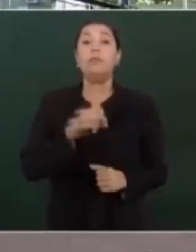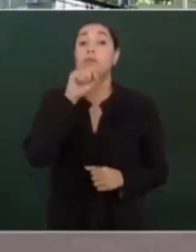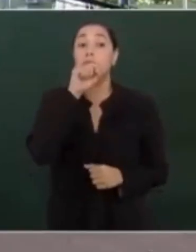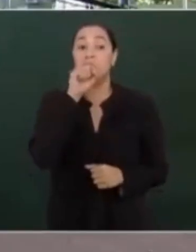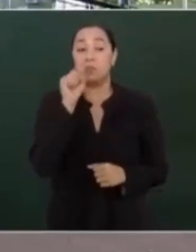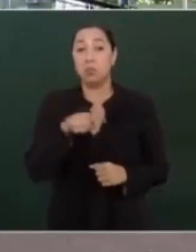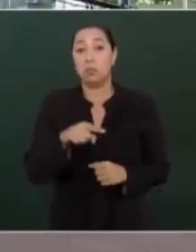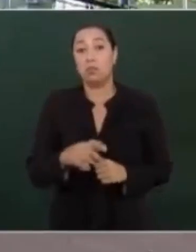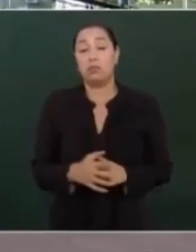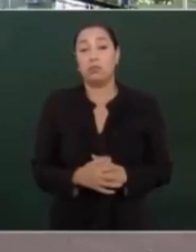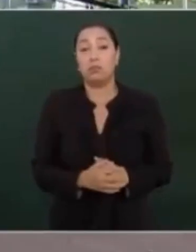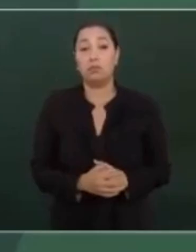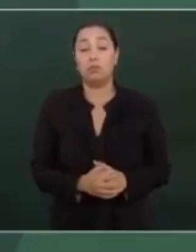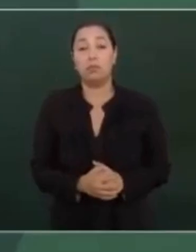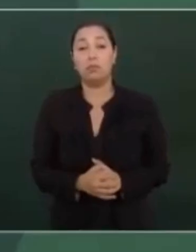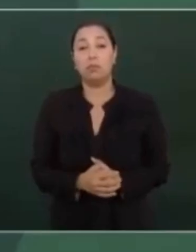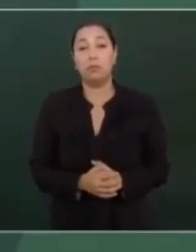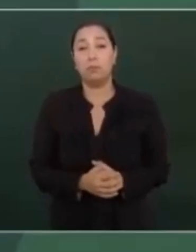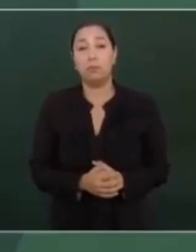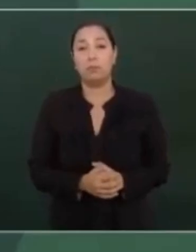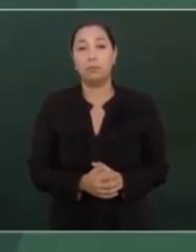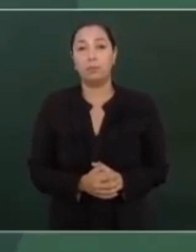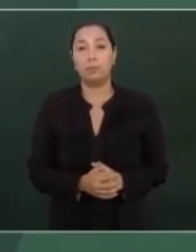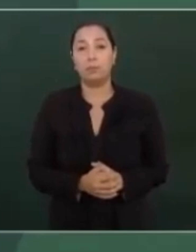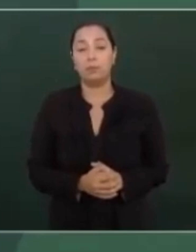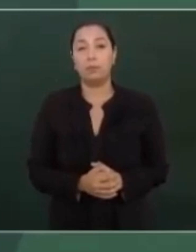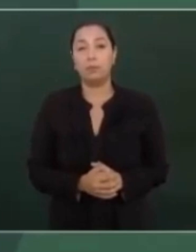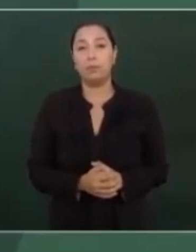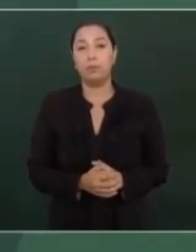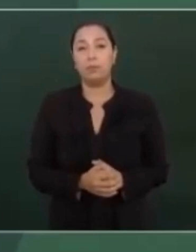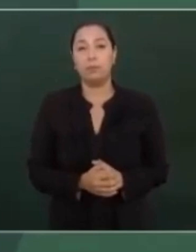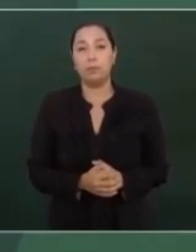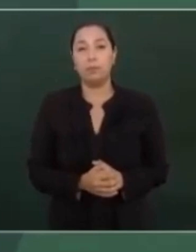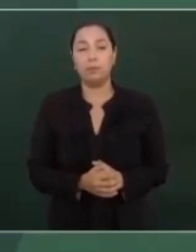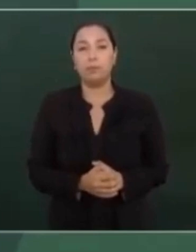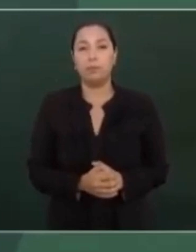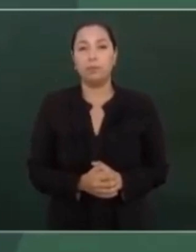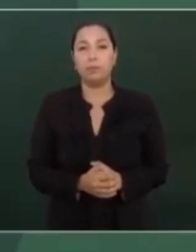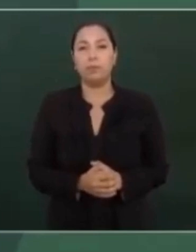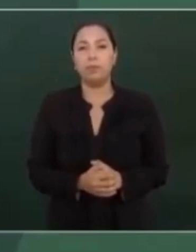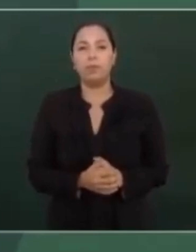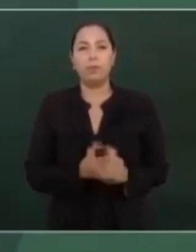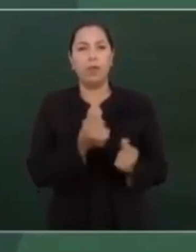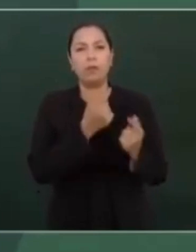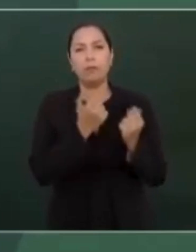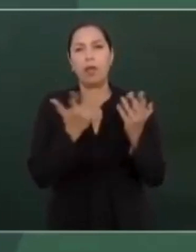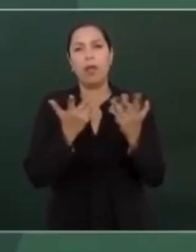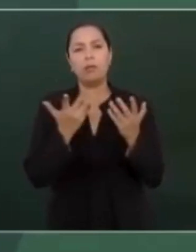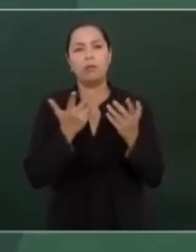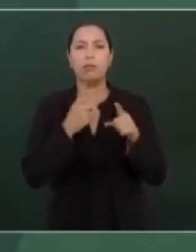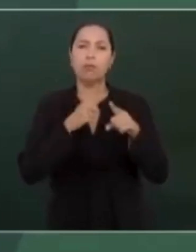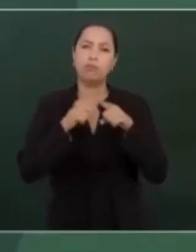hacían operaciones.